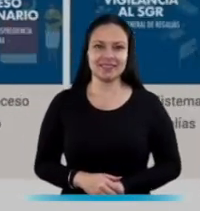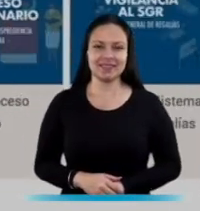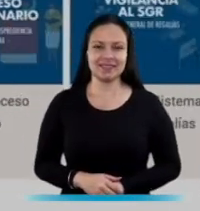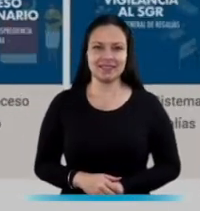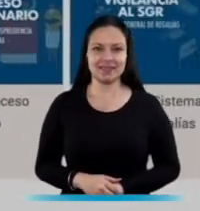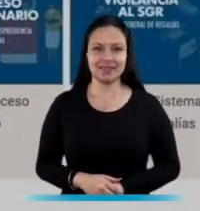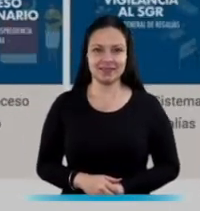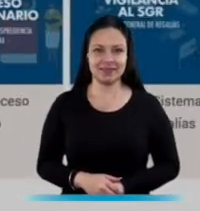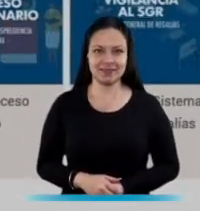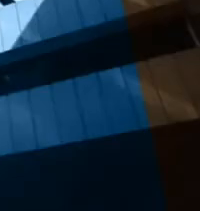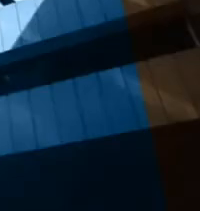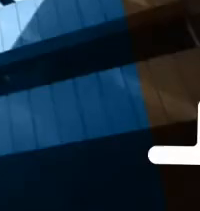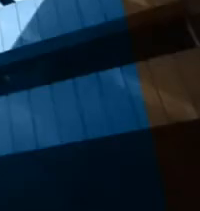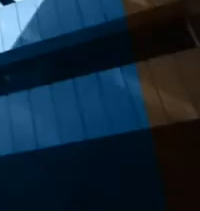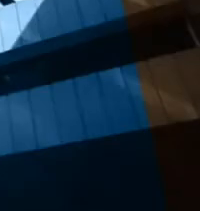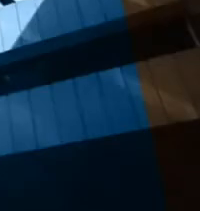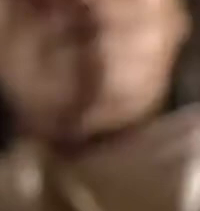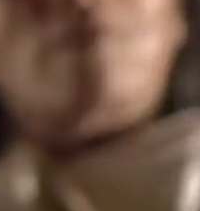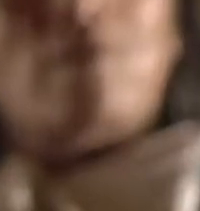.gov.co